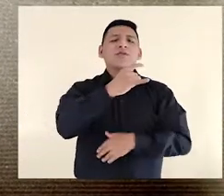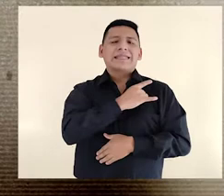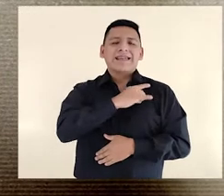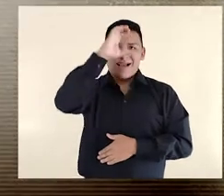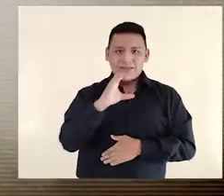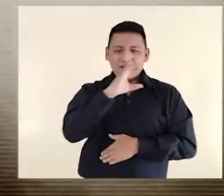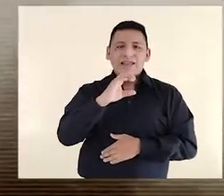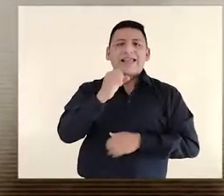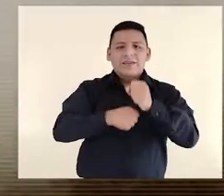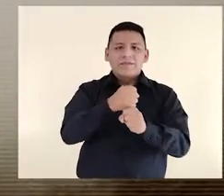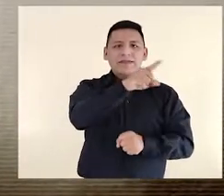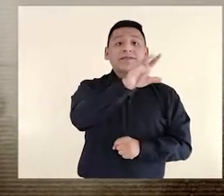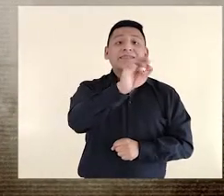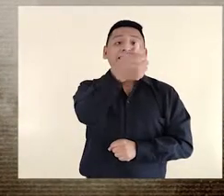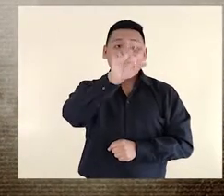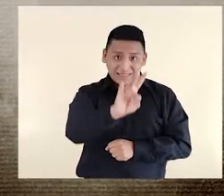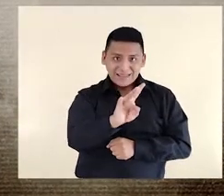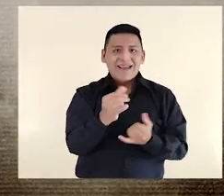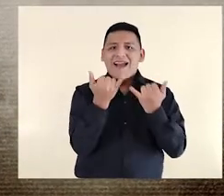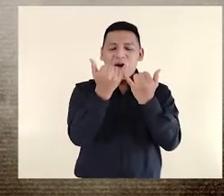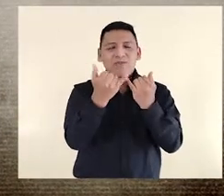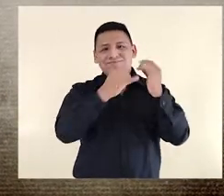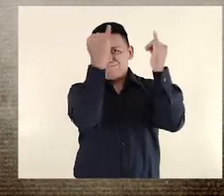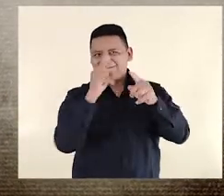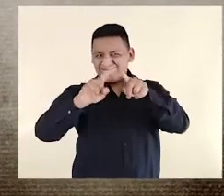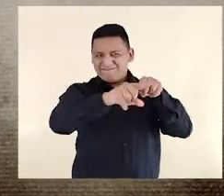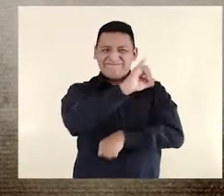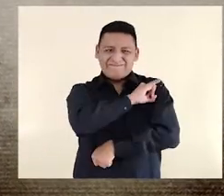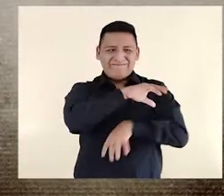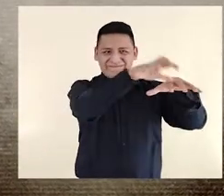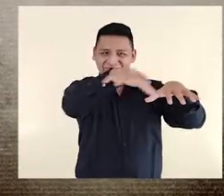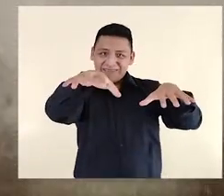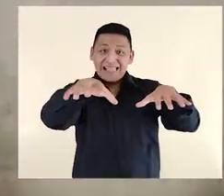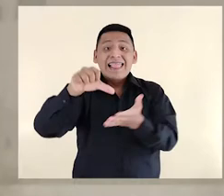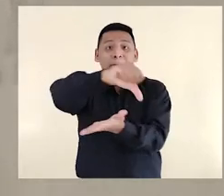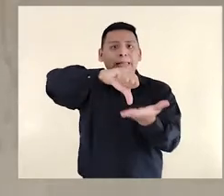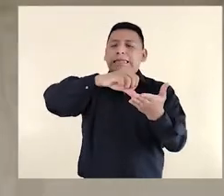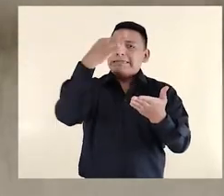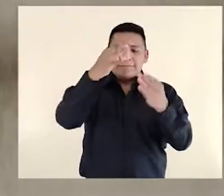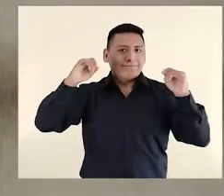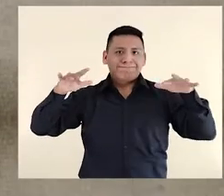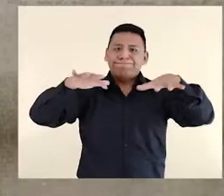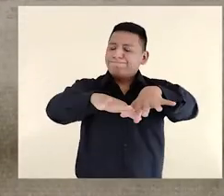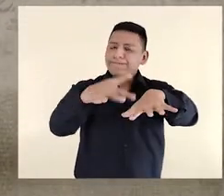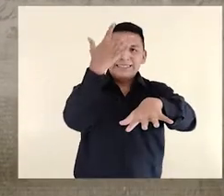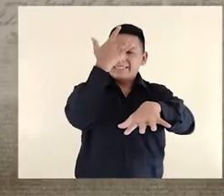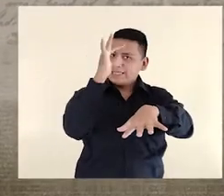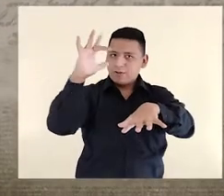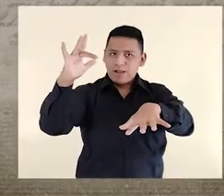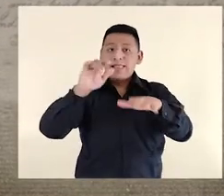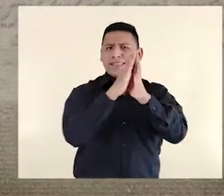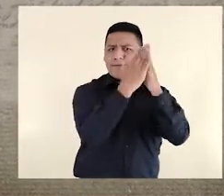Católica en 1917, que hasta hoy mantiene algunas dependencias. Por eso, la plaza siempre fue un centro de